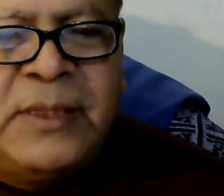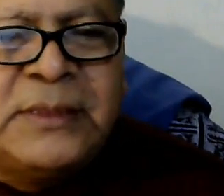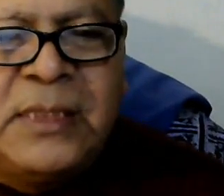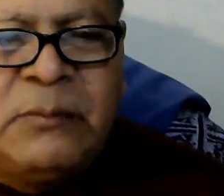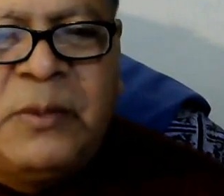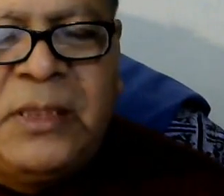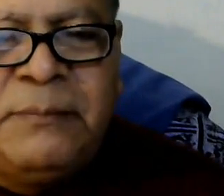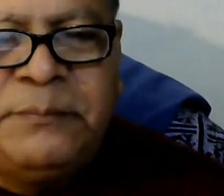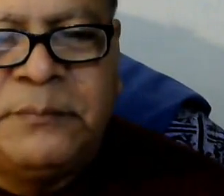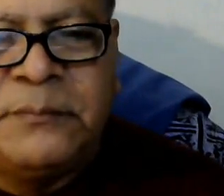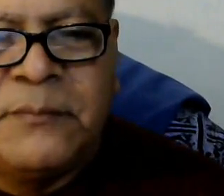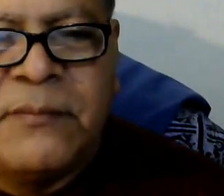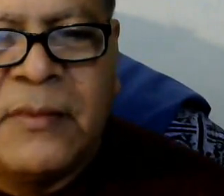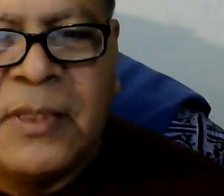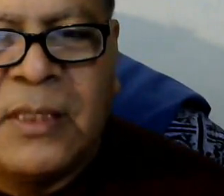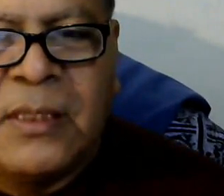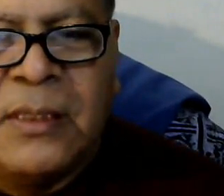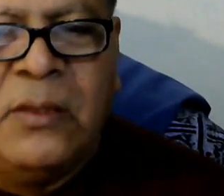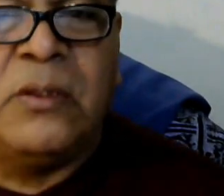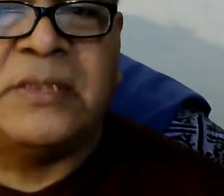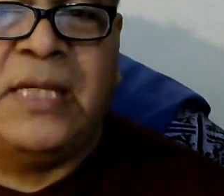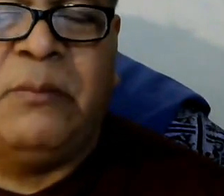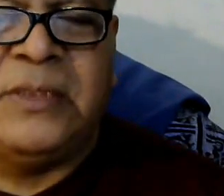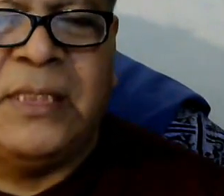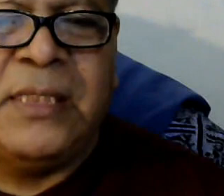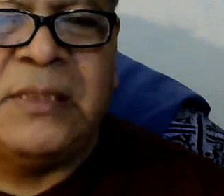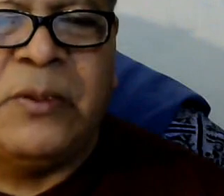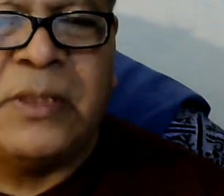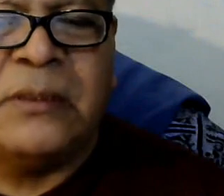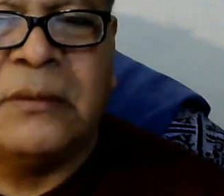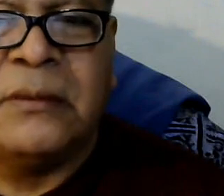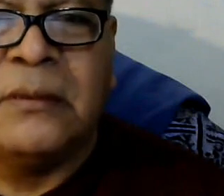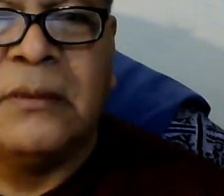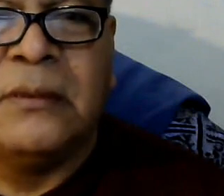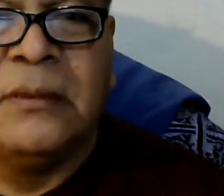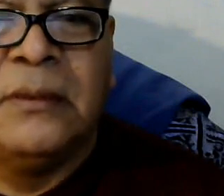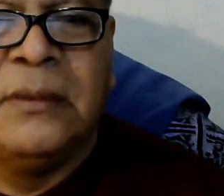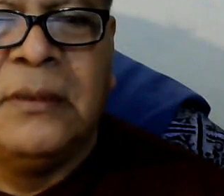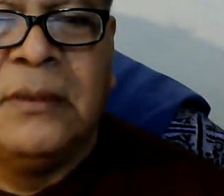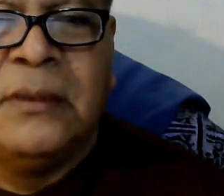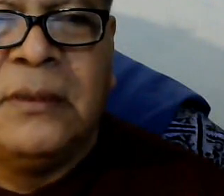de veras que andamos mal y luego nos quejamos de que nada se mejora